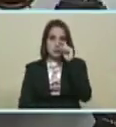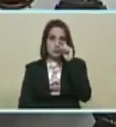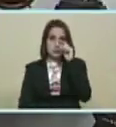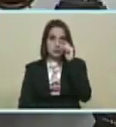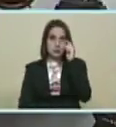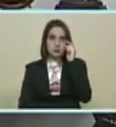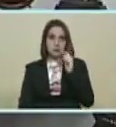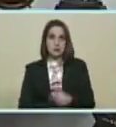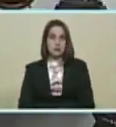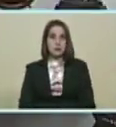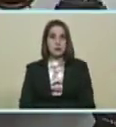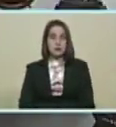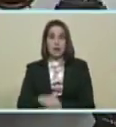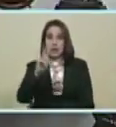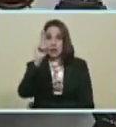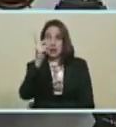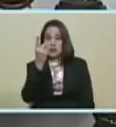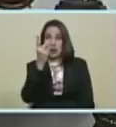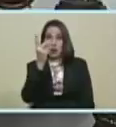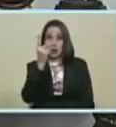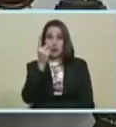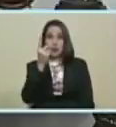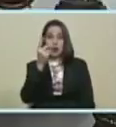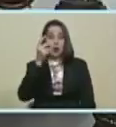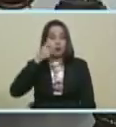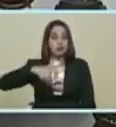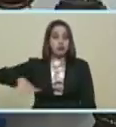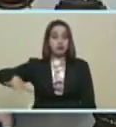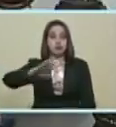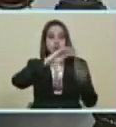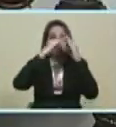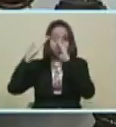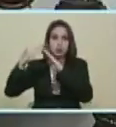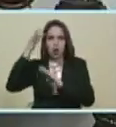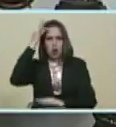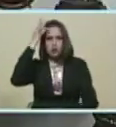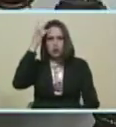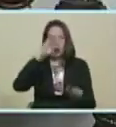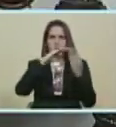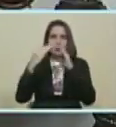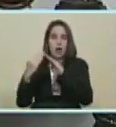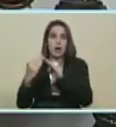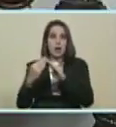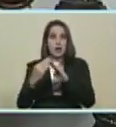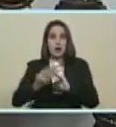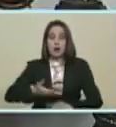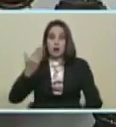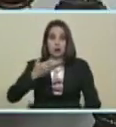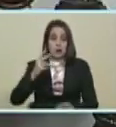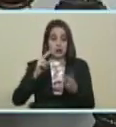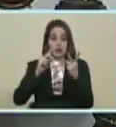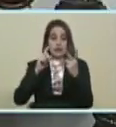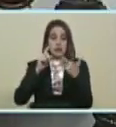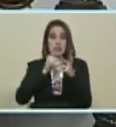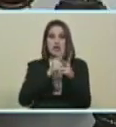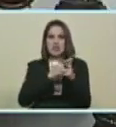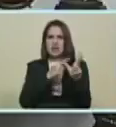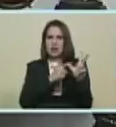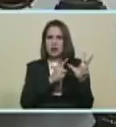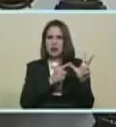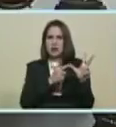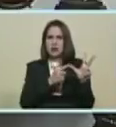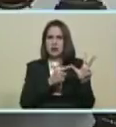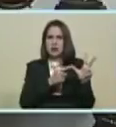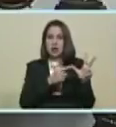Y en segundo lugar El poder Popular Los CLAP Los consejos Comunales Vital En tercer lugar Todos los